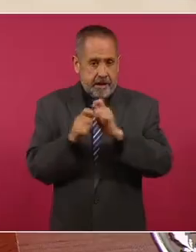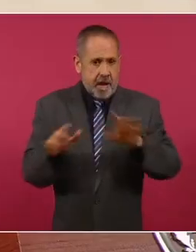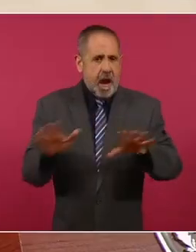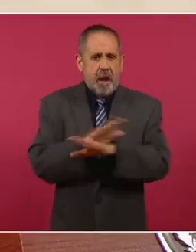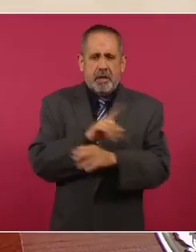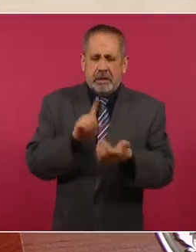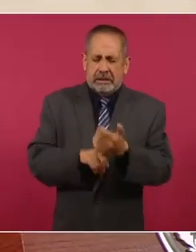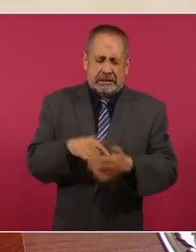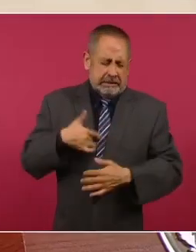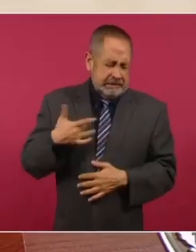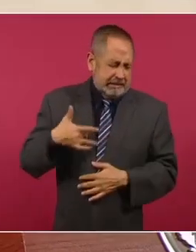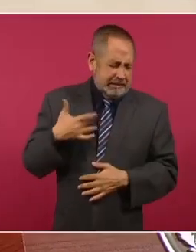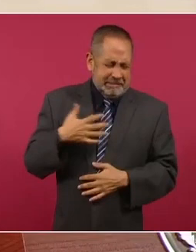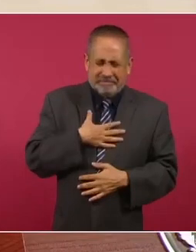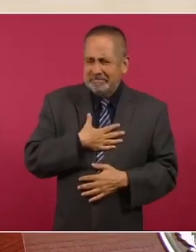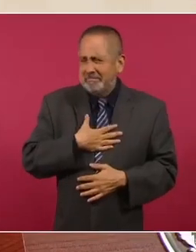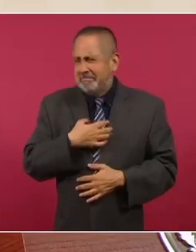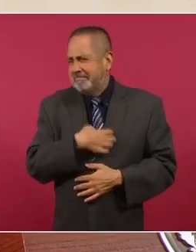me llena de orgullo.